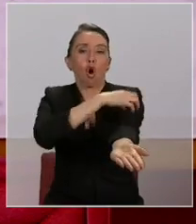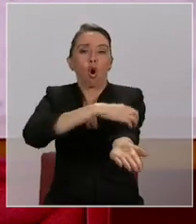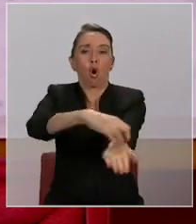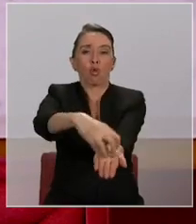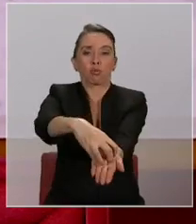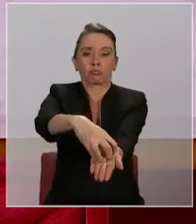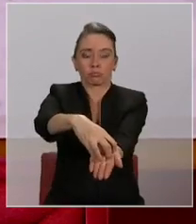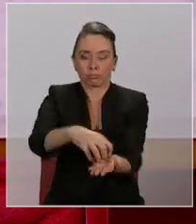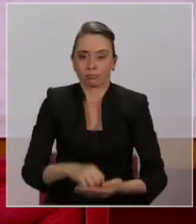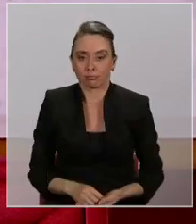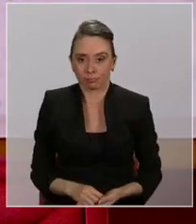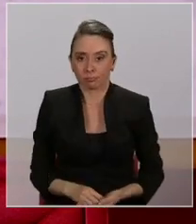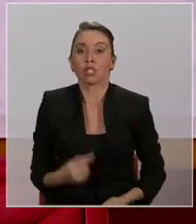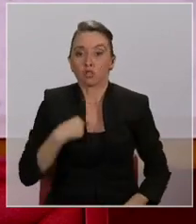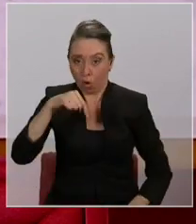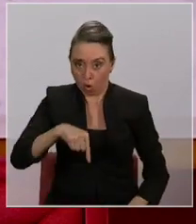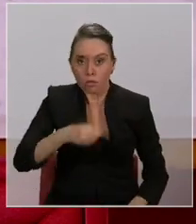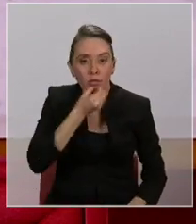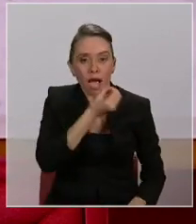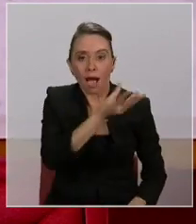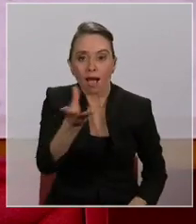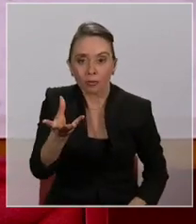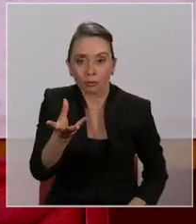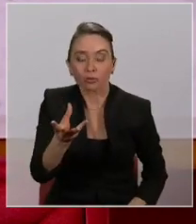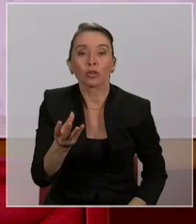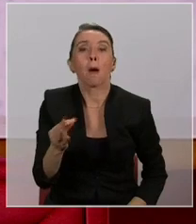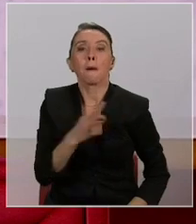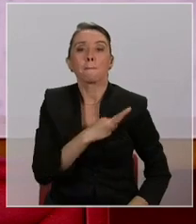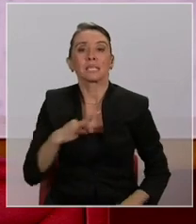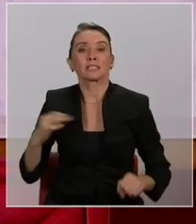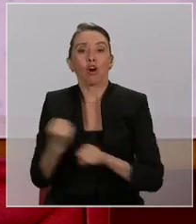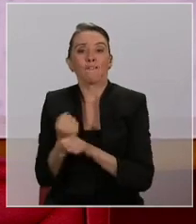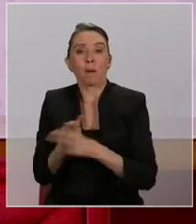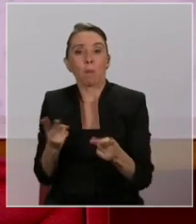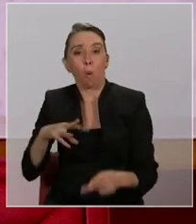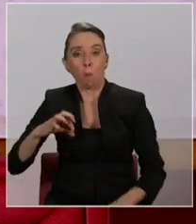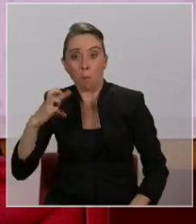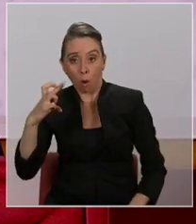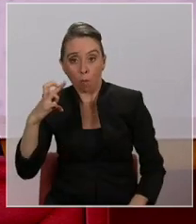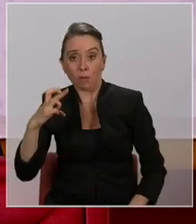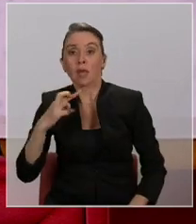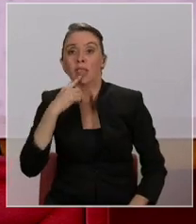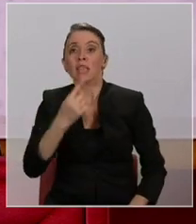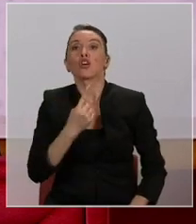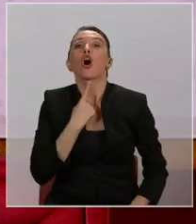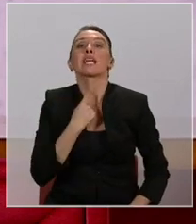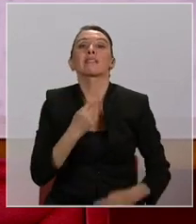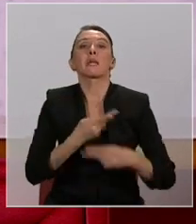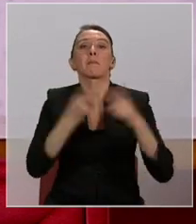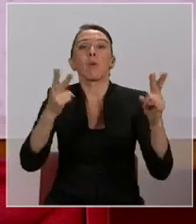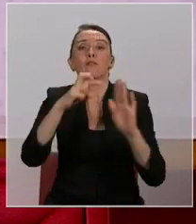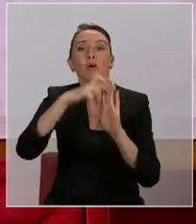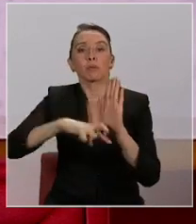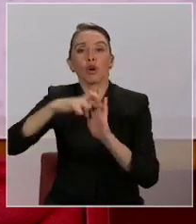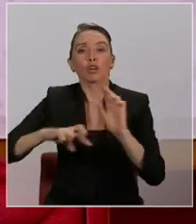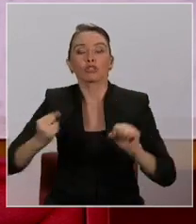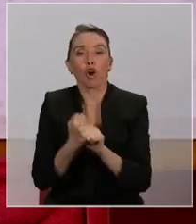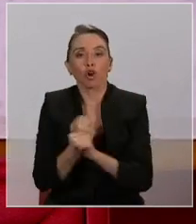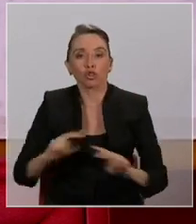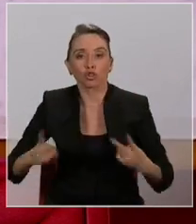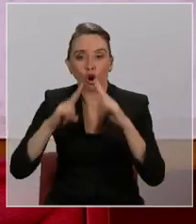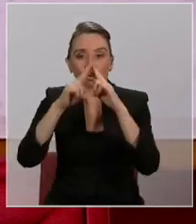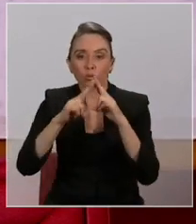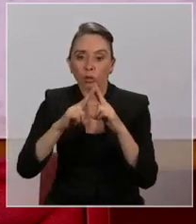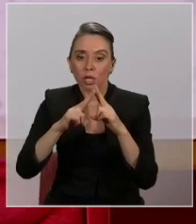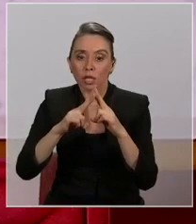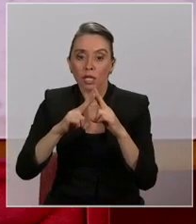nacional. Anuncio hoy que el Ministerio de Obras Públicas ha declarado de interés público los proyectos para construir los